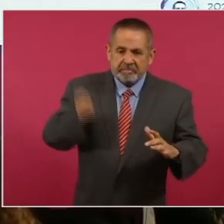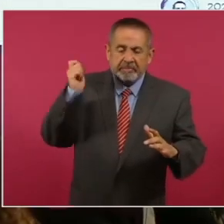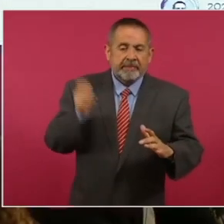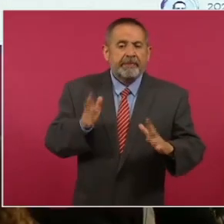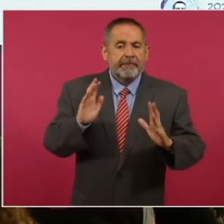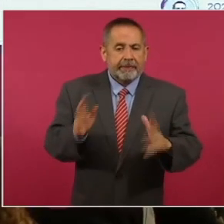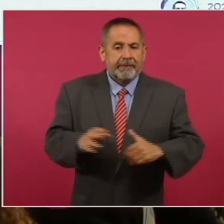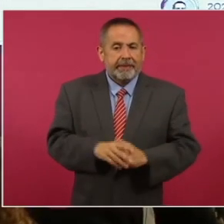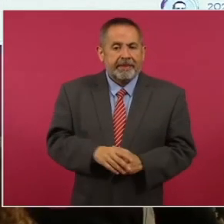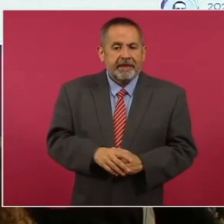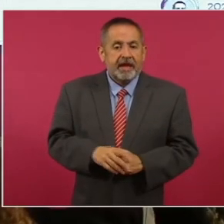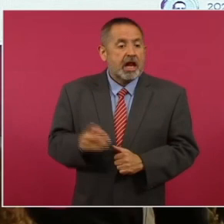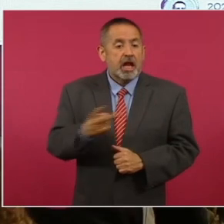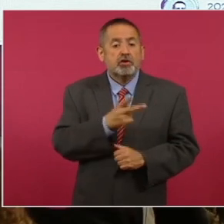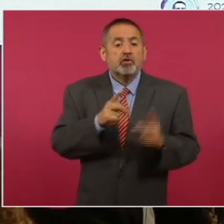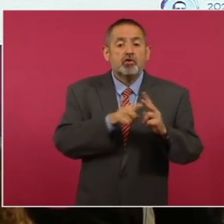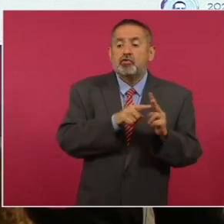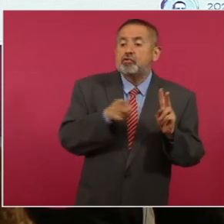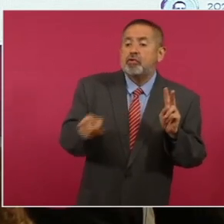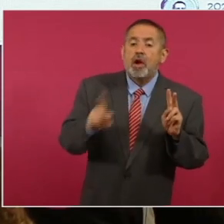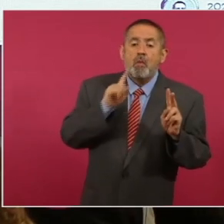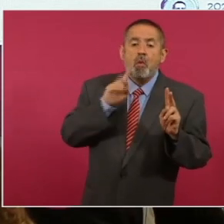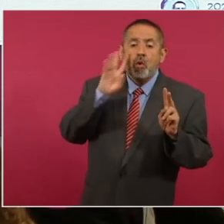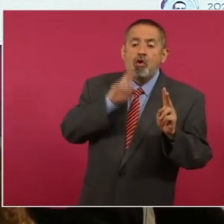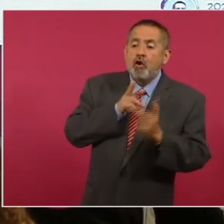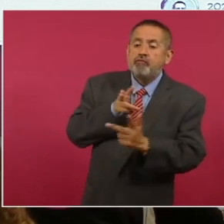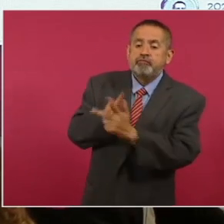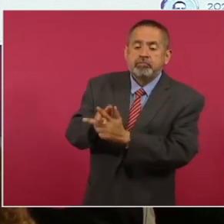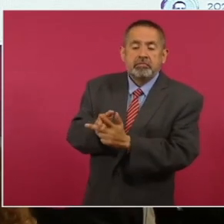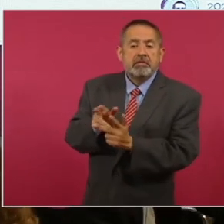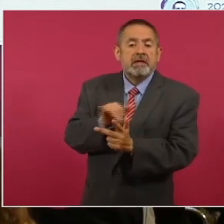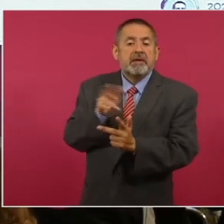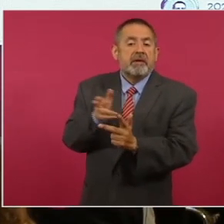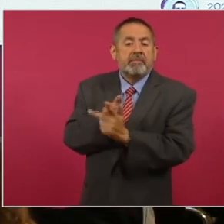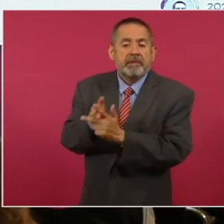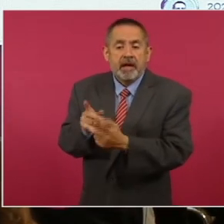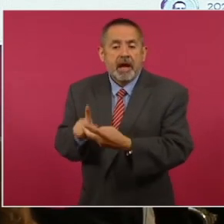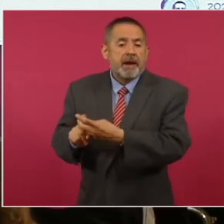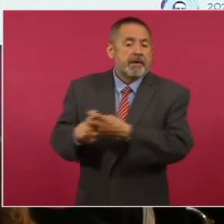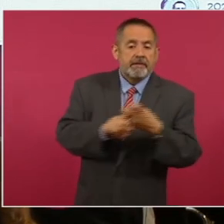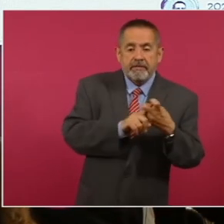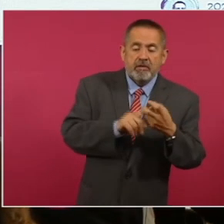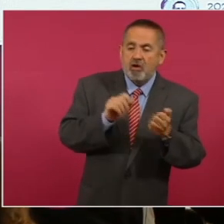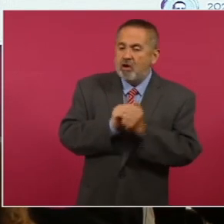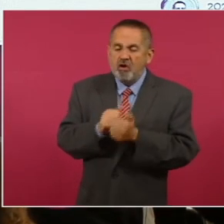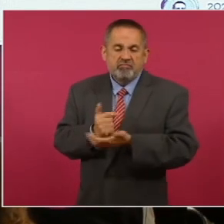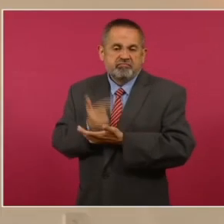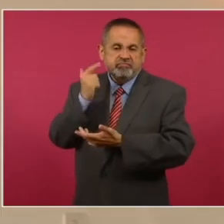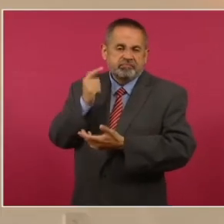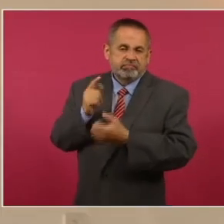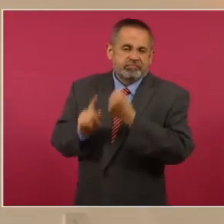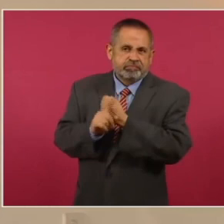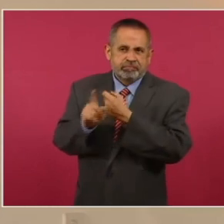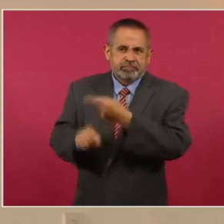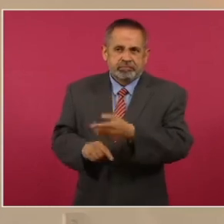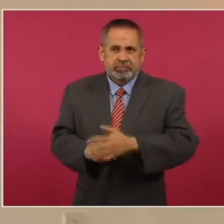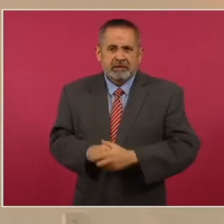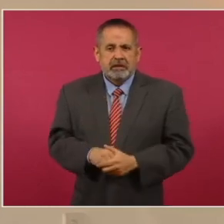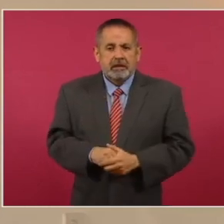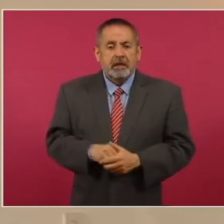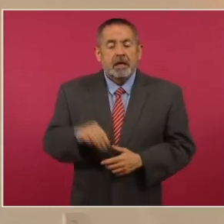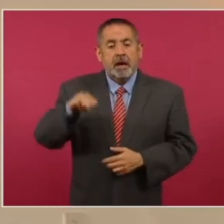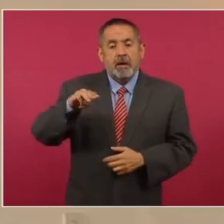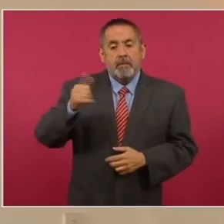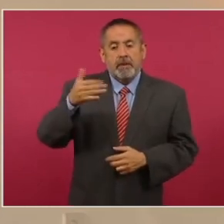sentenciadas por feminicidio, tentativa de feminicidio, secuestro y robo agravado. Esto sucedió en